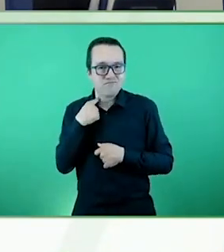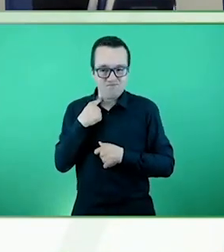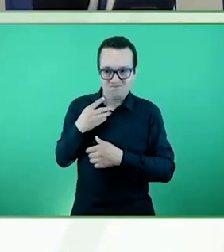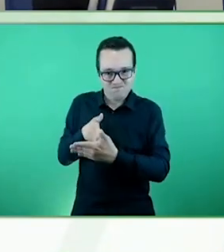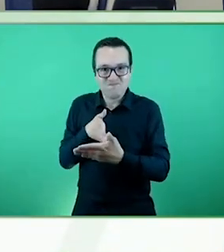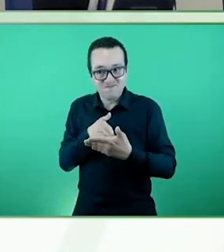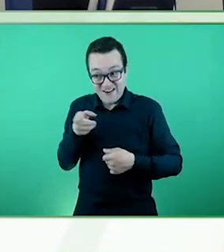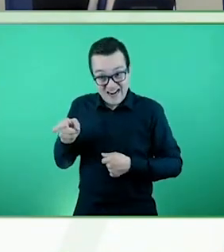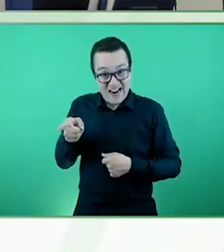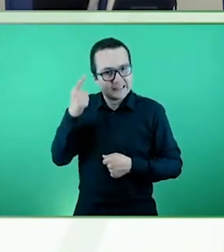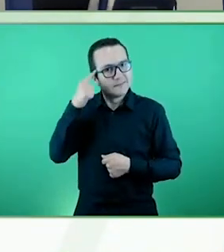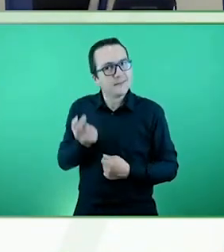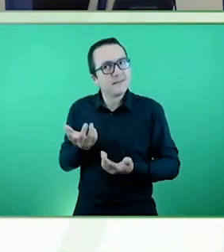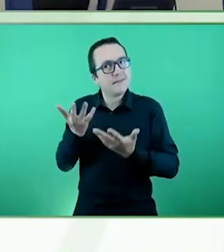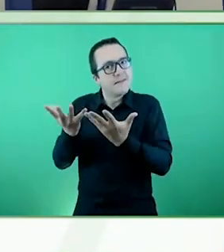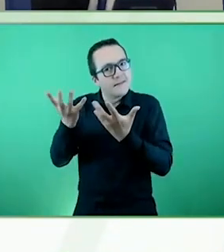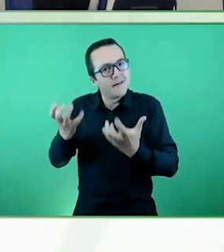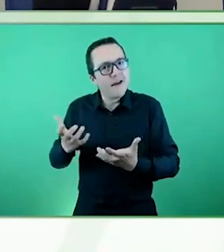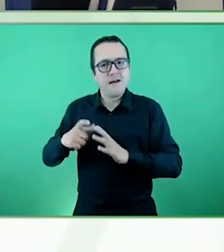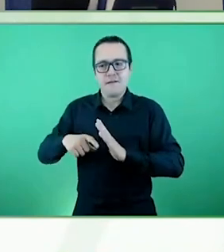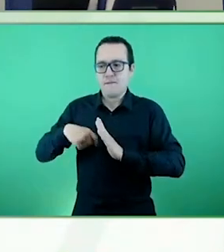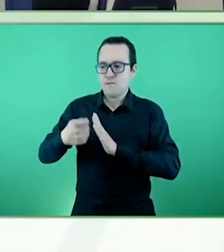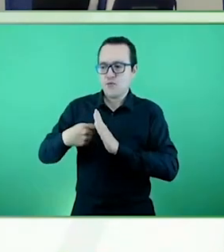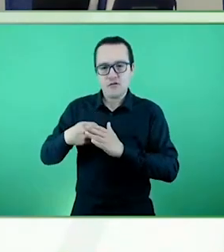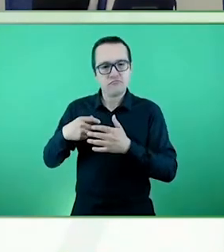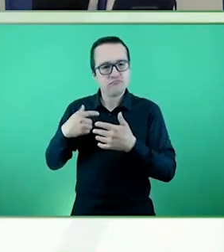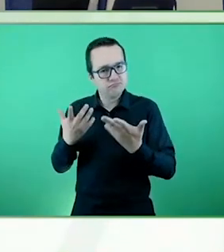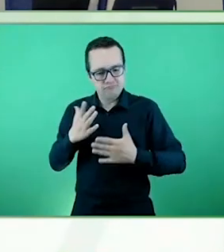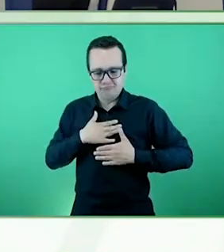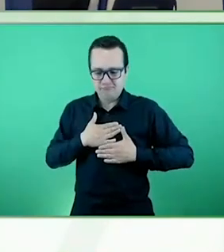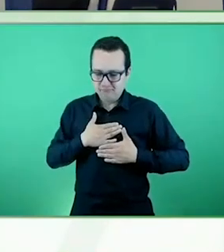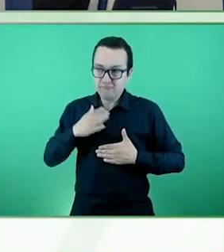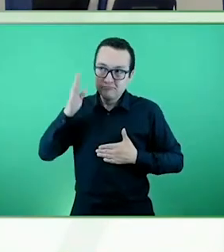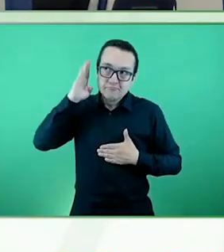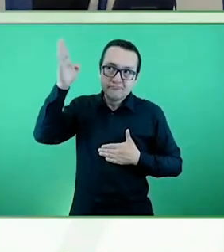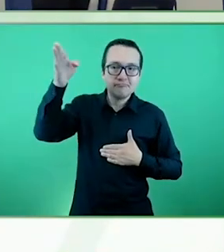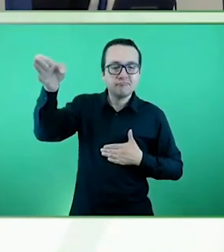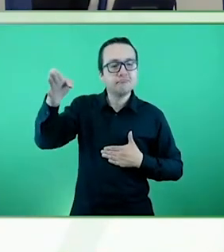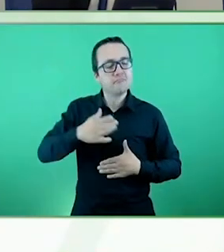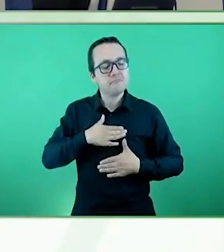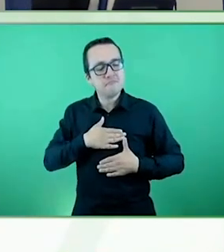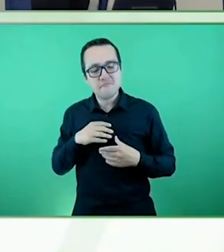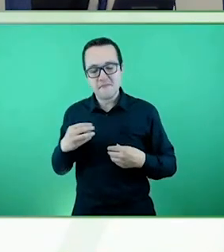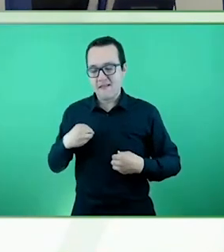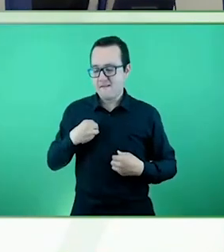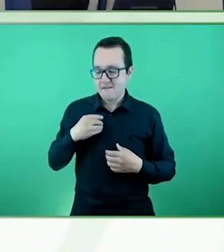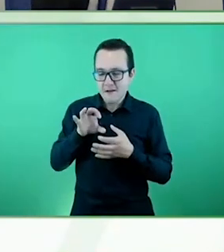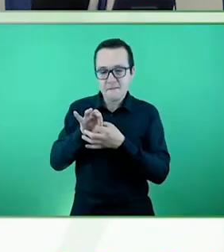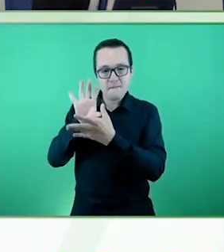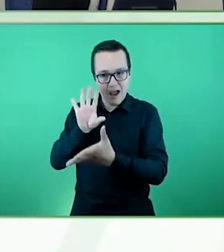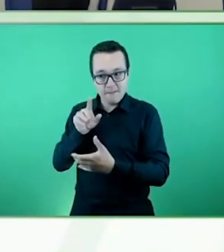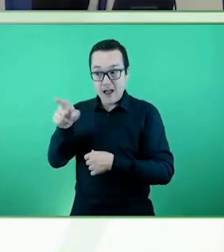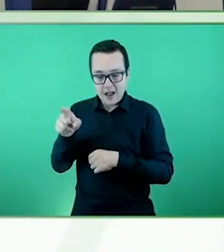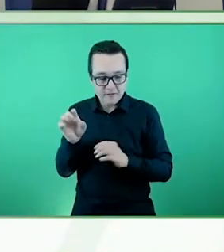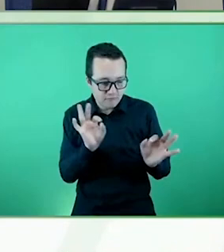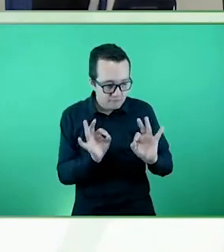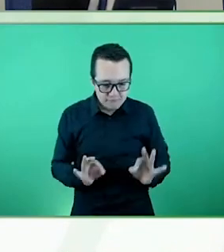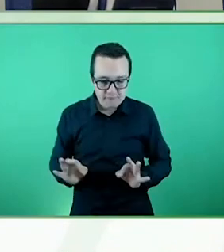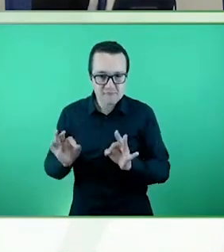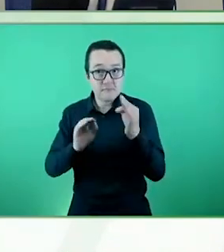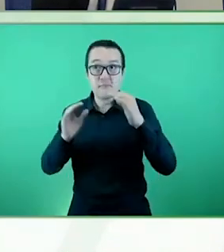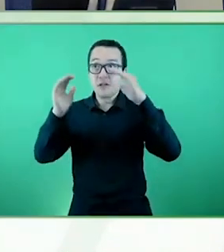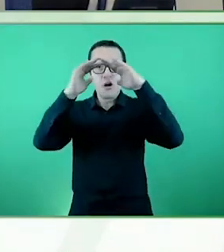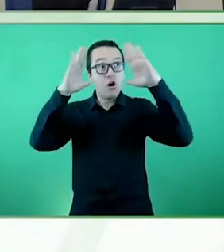un equipamiento social adaptado, domotizado y con un sistema de soportes personales y